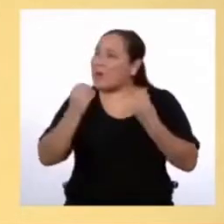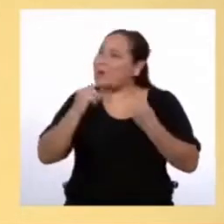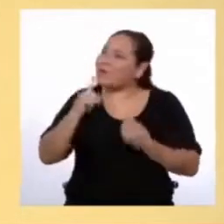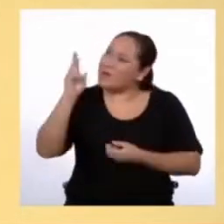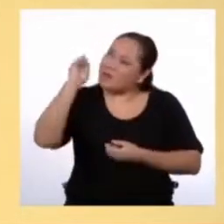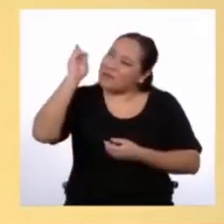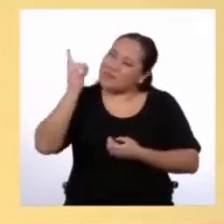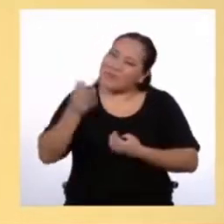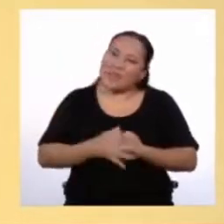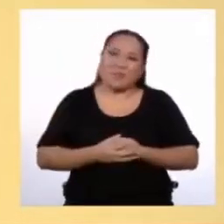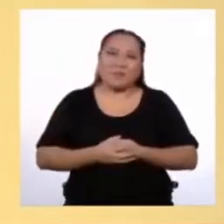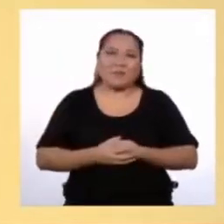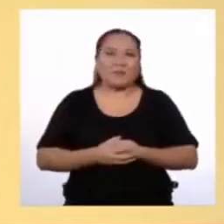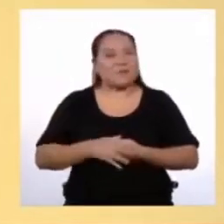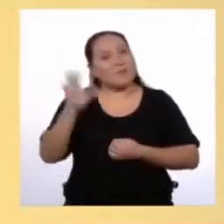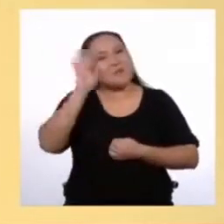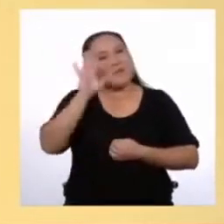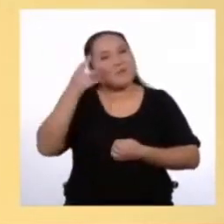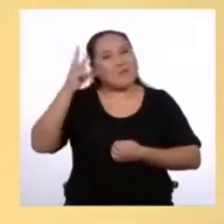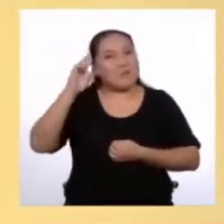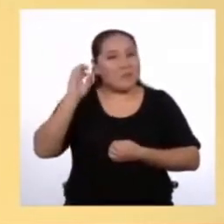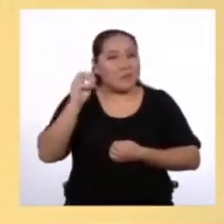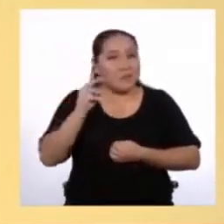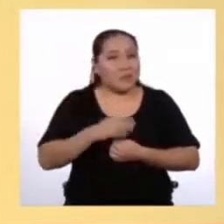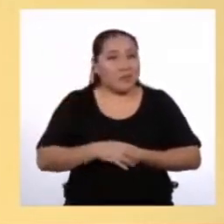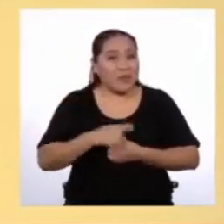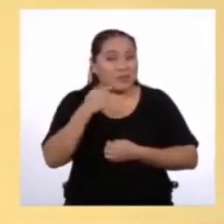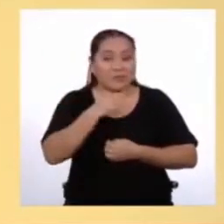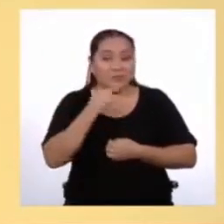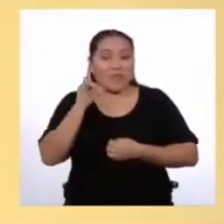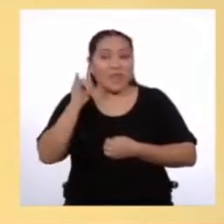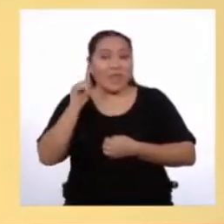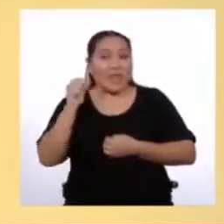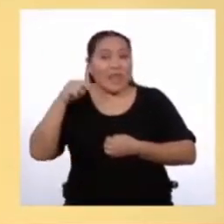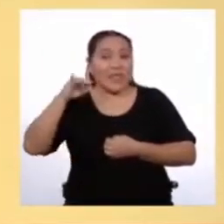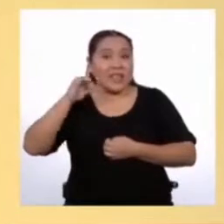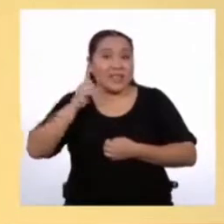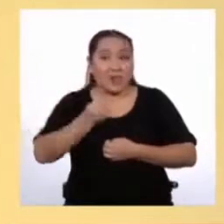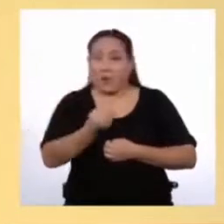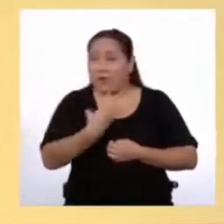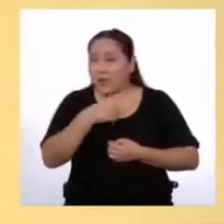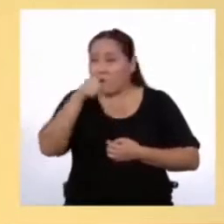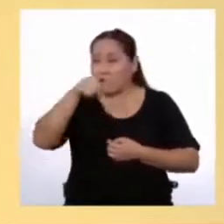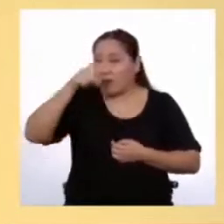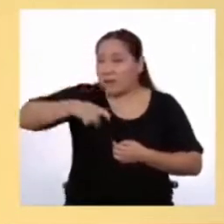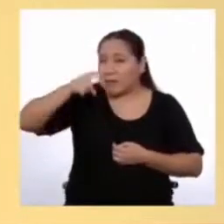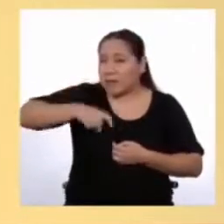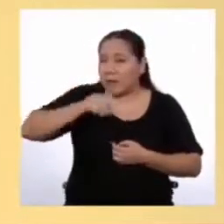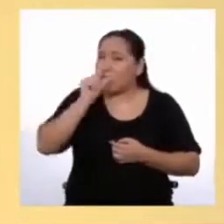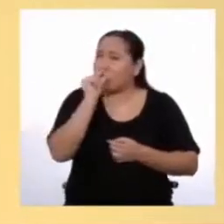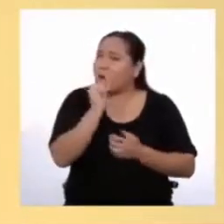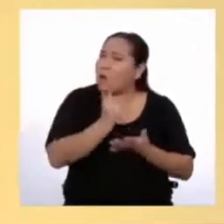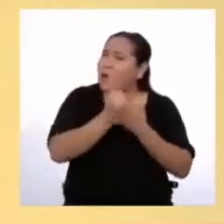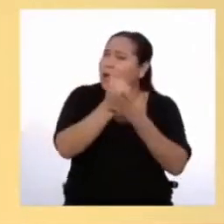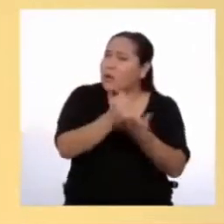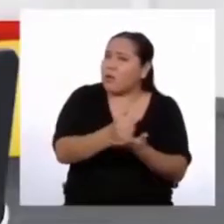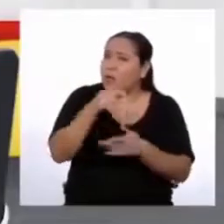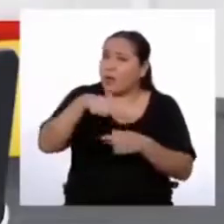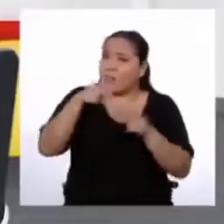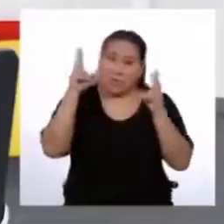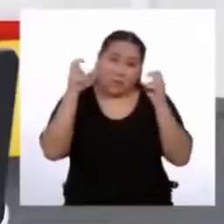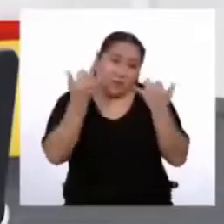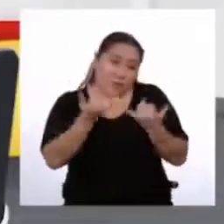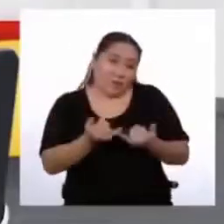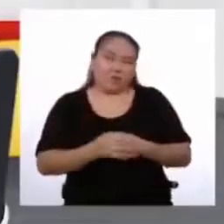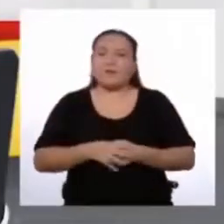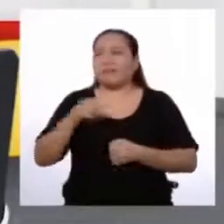profesora? ¡Bienvenida! Hola Rodrigo, Yanira me comentó que necesitabas un poco de ayuda con la actividad de hoy Sí, en